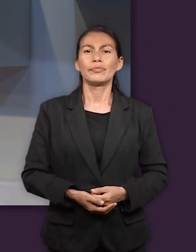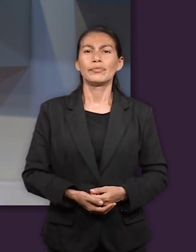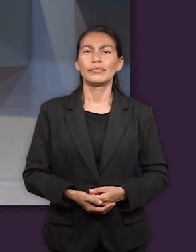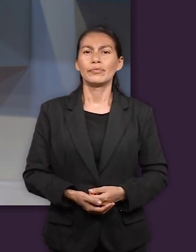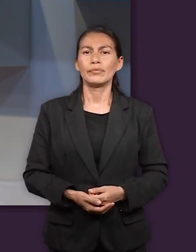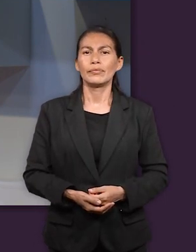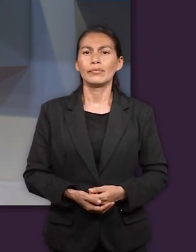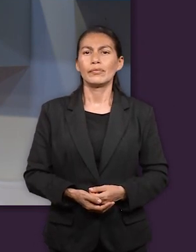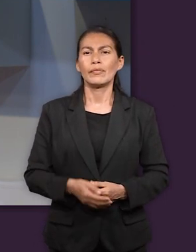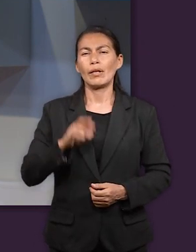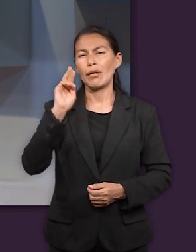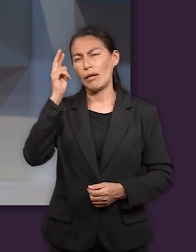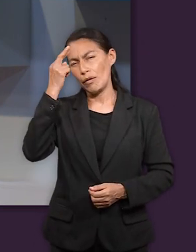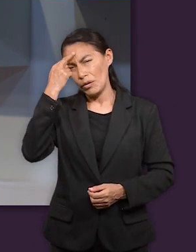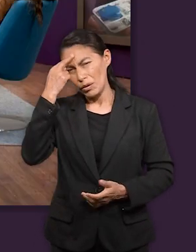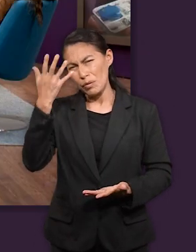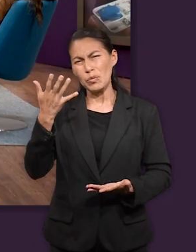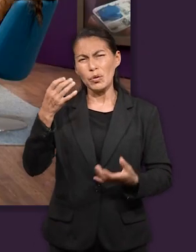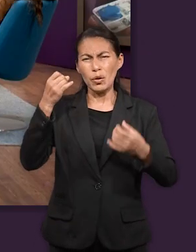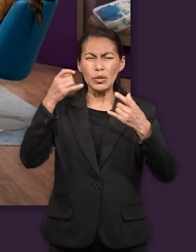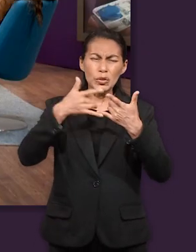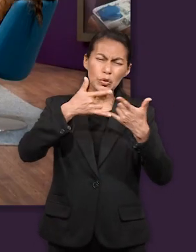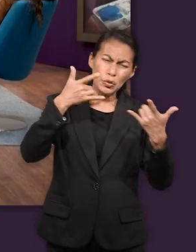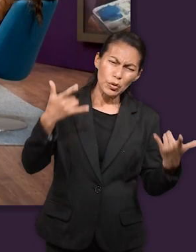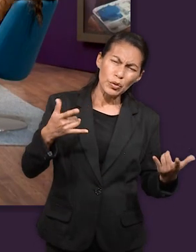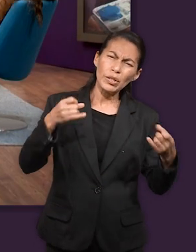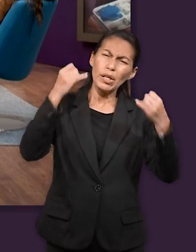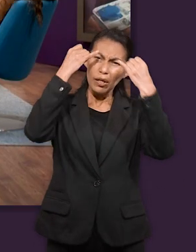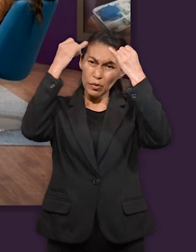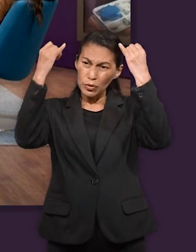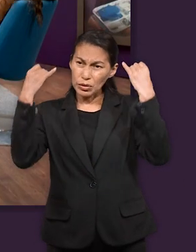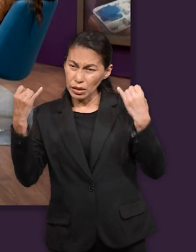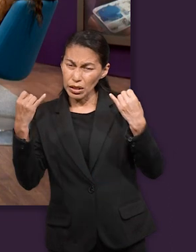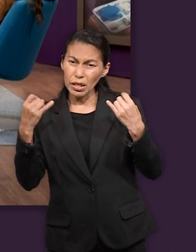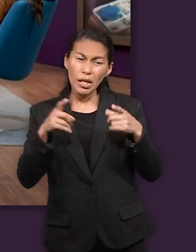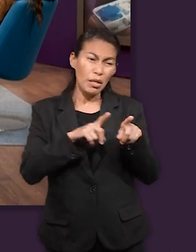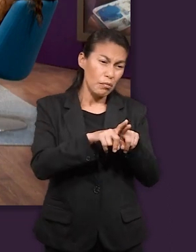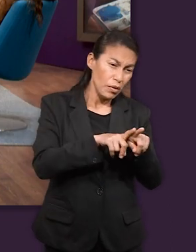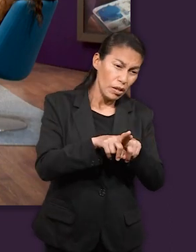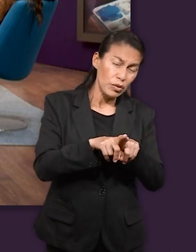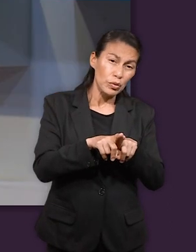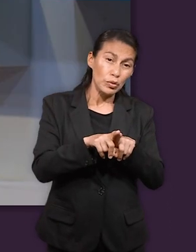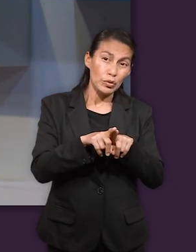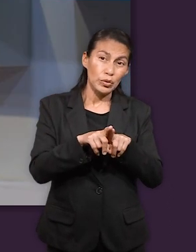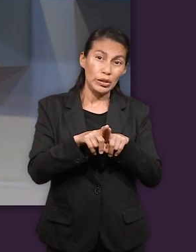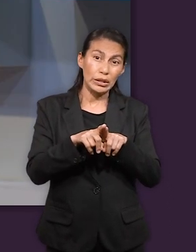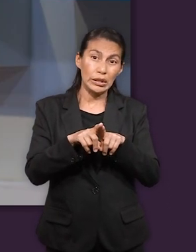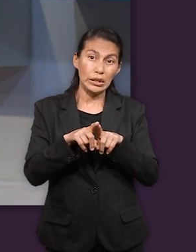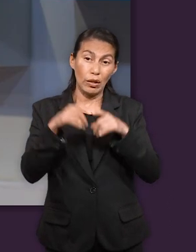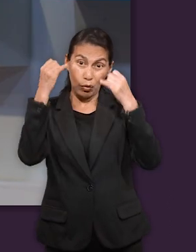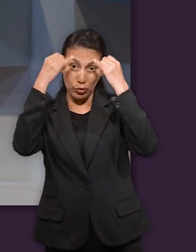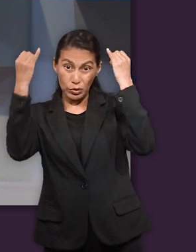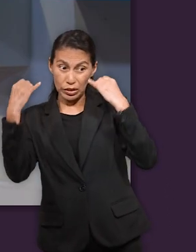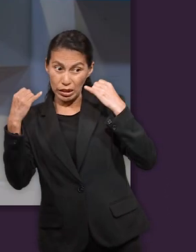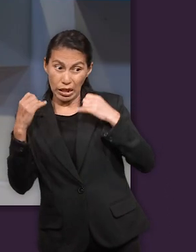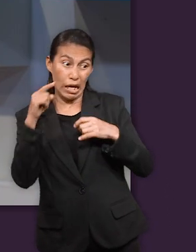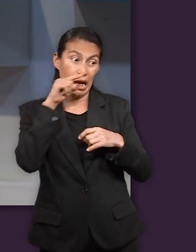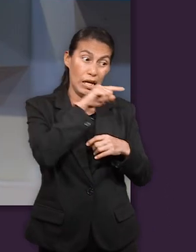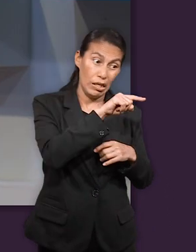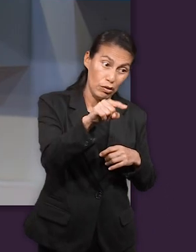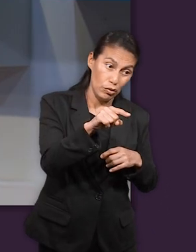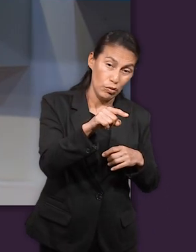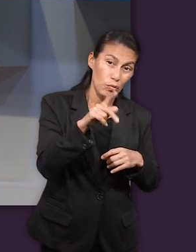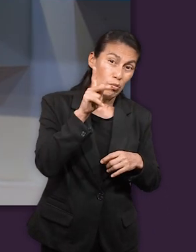nuestro estudio si recordamos en la historia de José con sus hermanos una serie de pruebas que él les